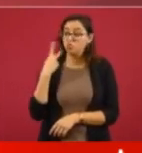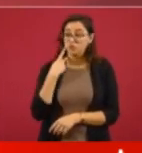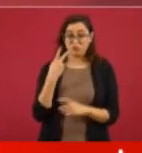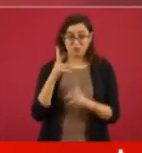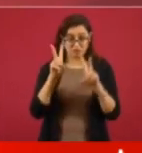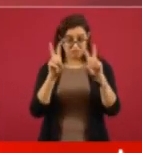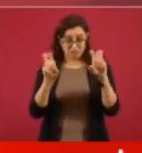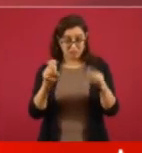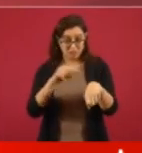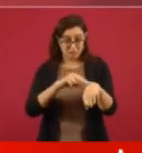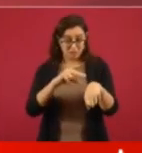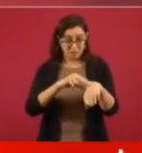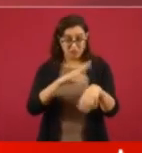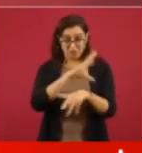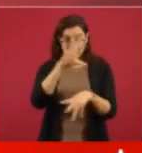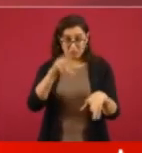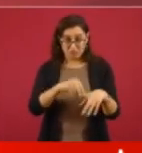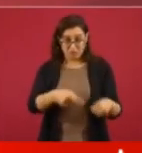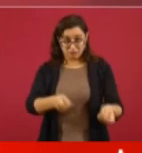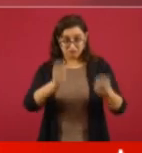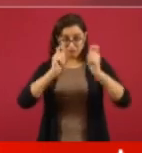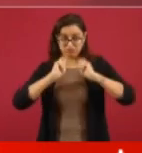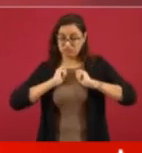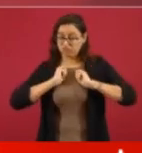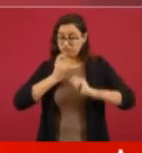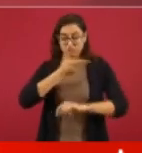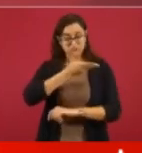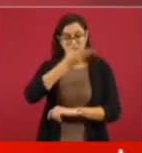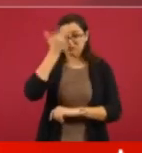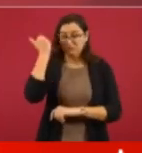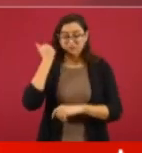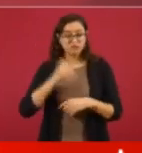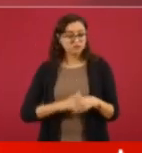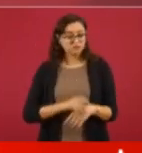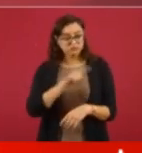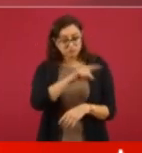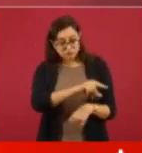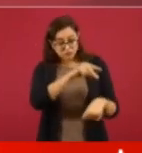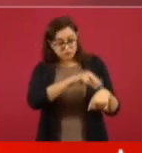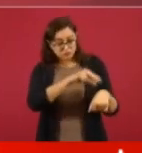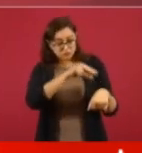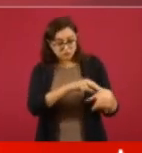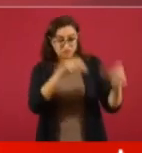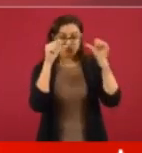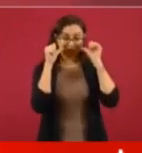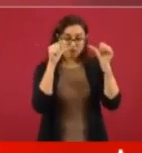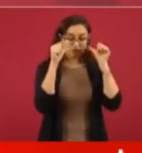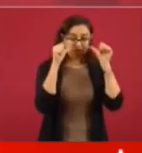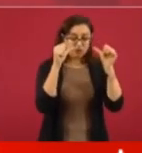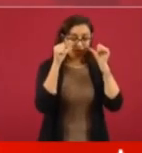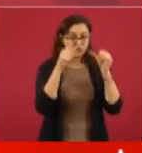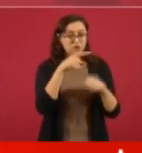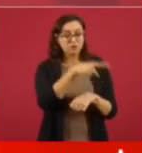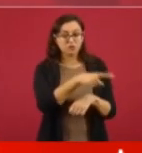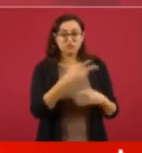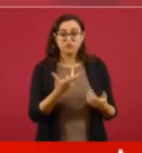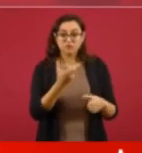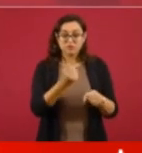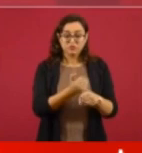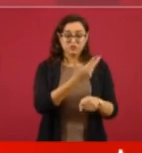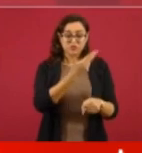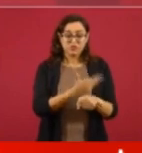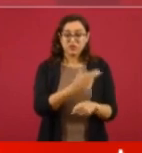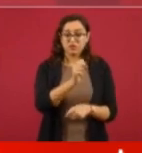o sábelo todos y que tenemos que hacerle caso a los especialistas. Entonces, yo le hago caso al secretario de